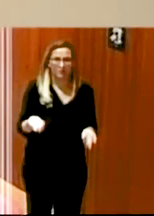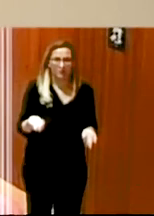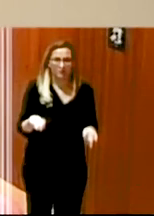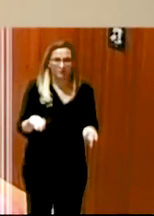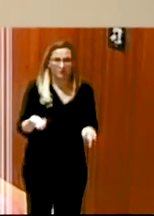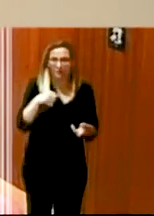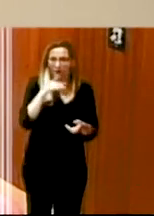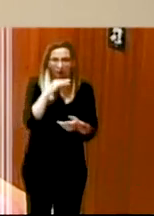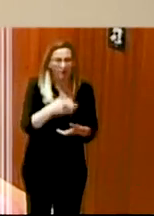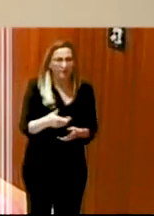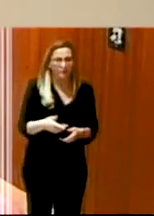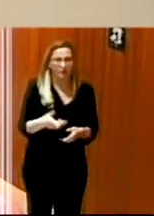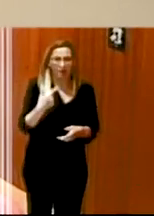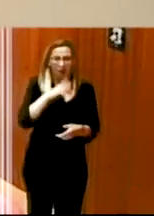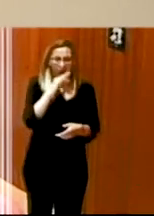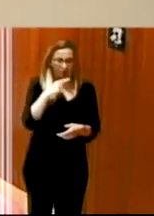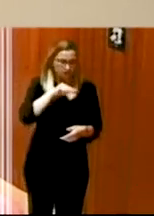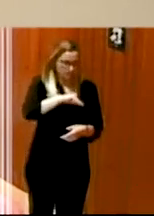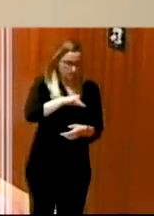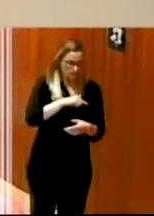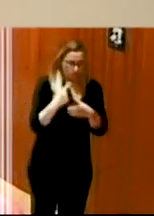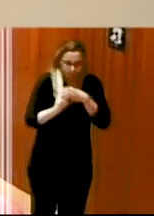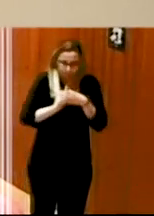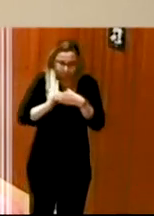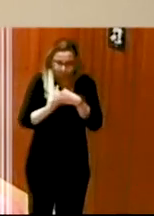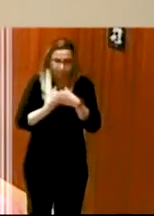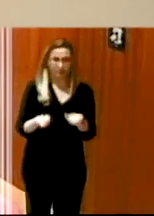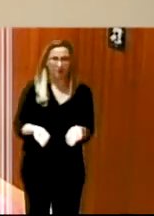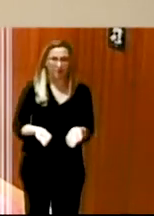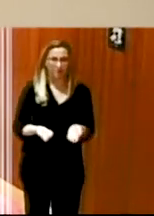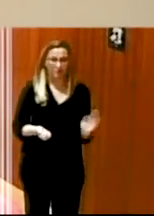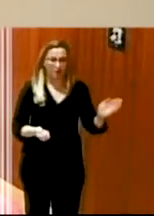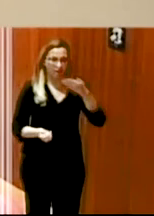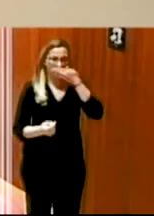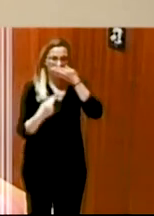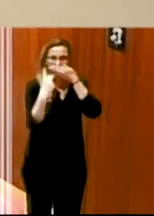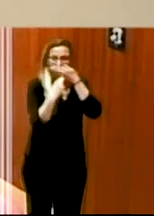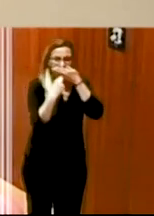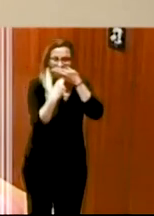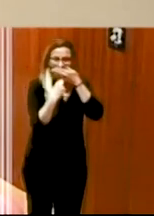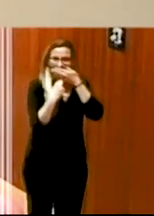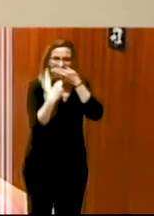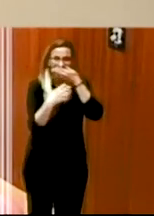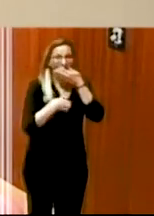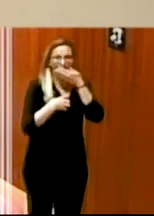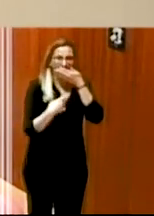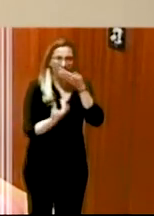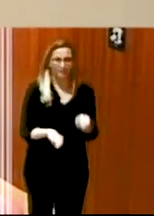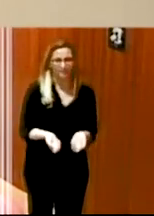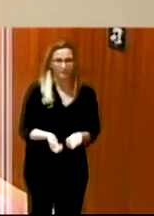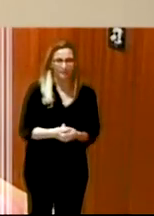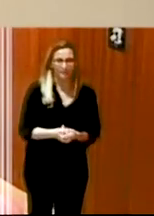los tiempos dicen que se sienten más aisladas que nunca y que realmente lo están pasando muy mal porque